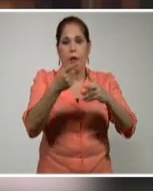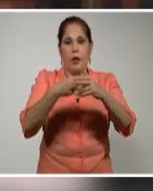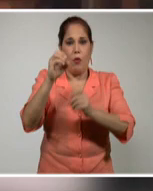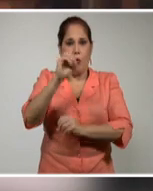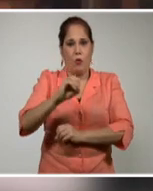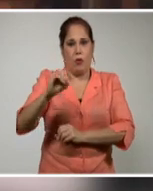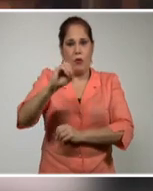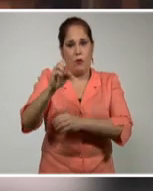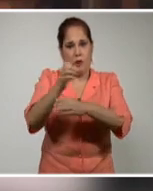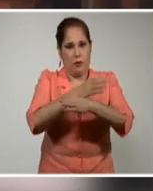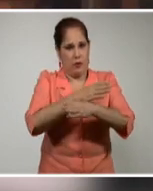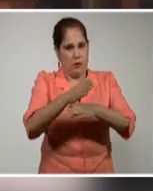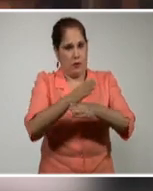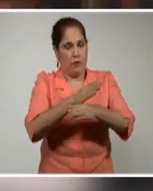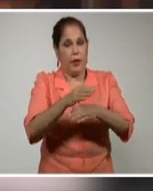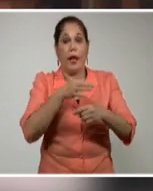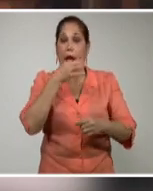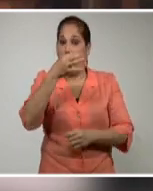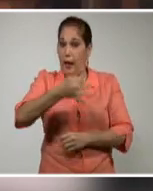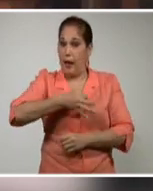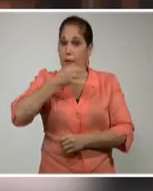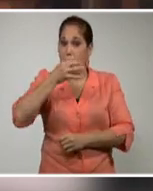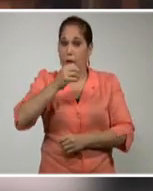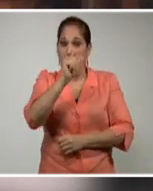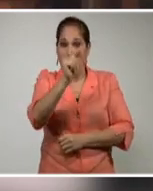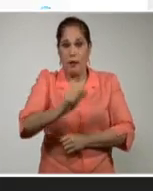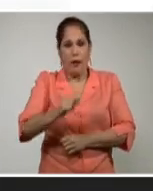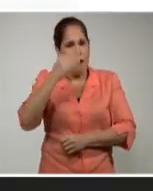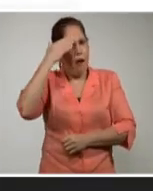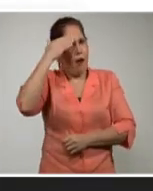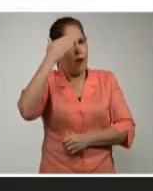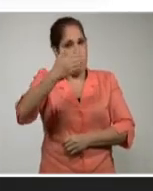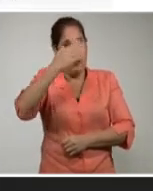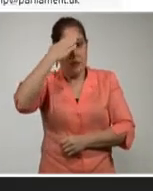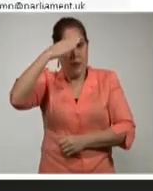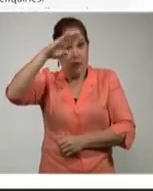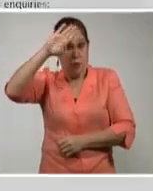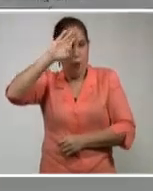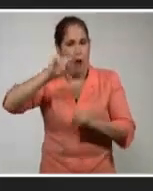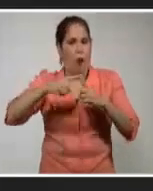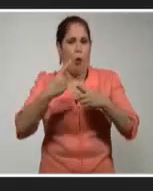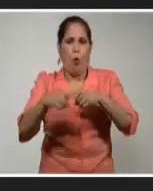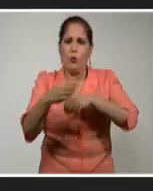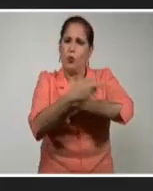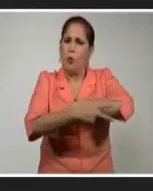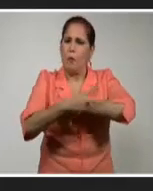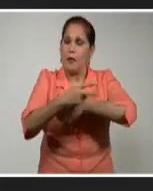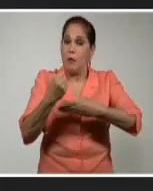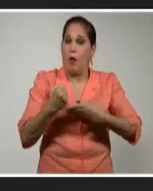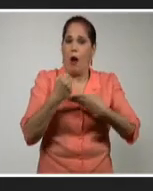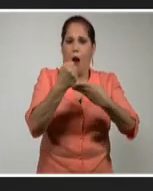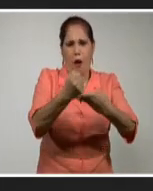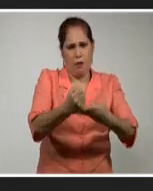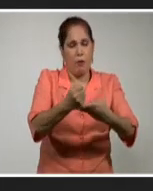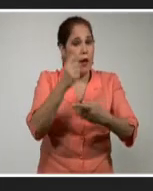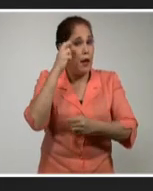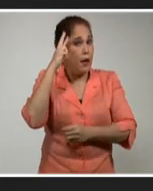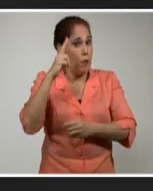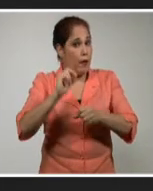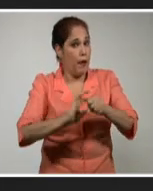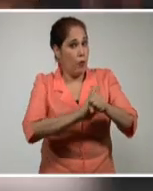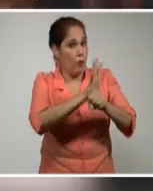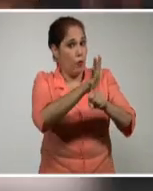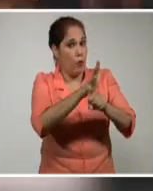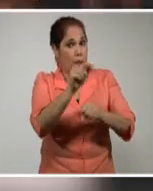supranacionales. Precisó además que Italia agradece a Cuba, como a muchos otros países, por su apoyo refiriéndose a la colaboración